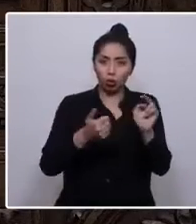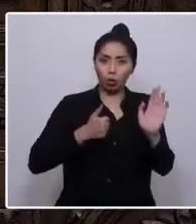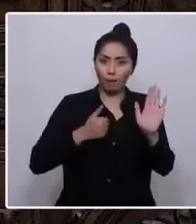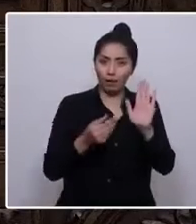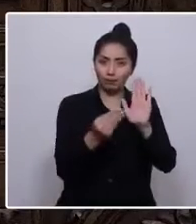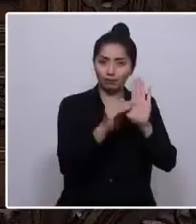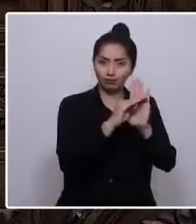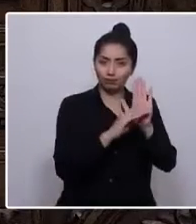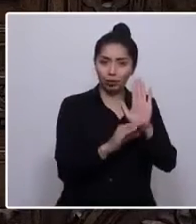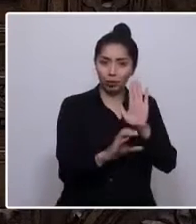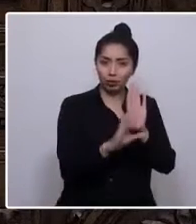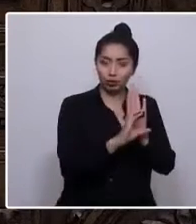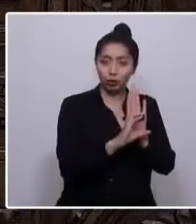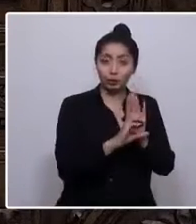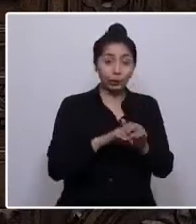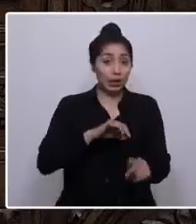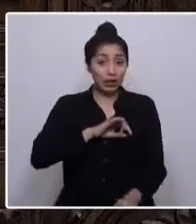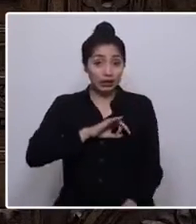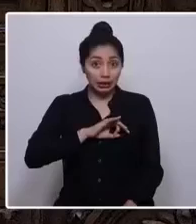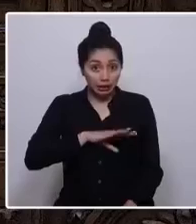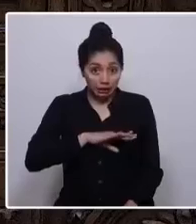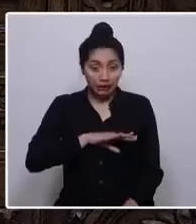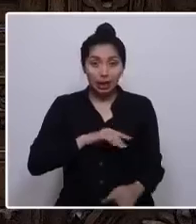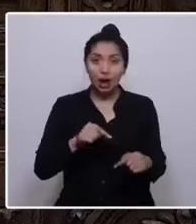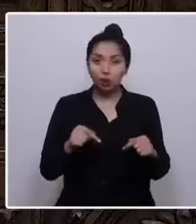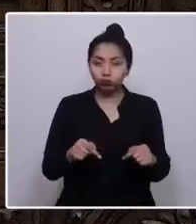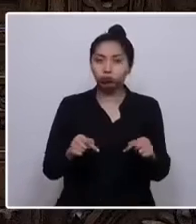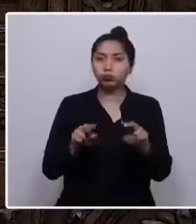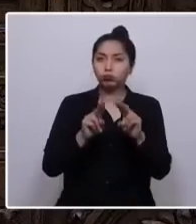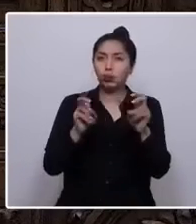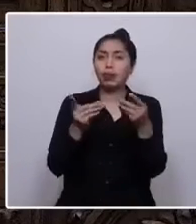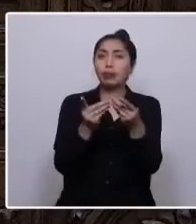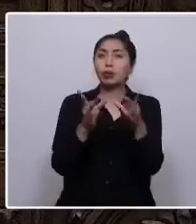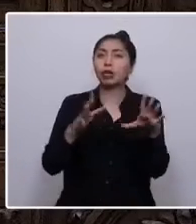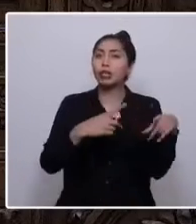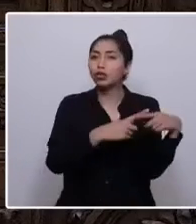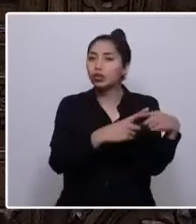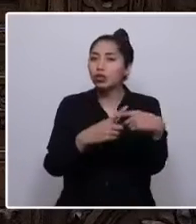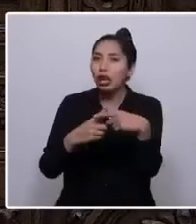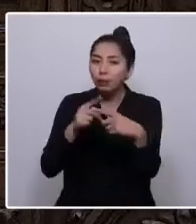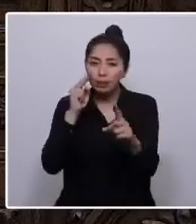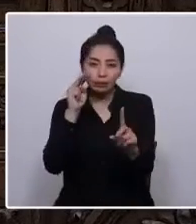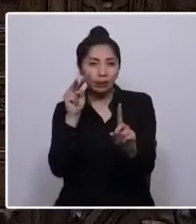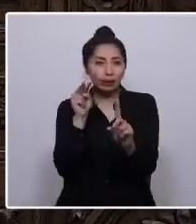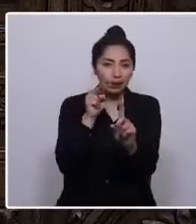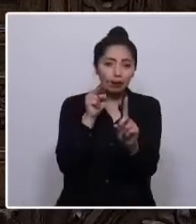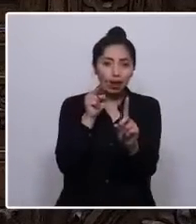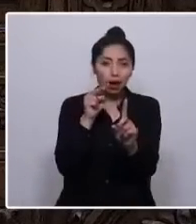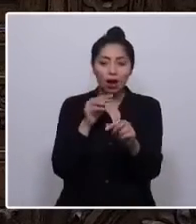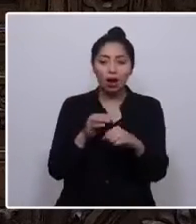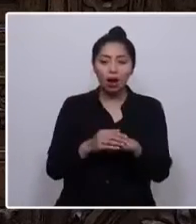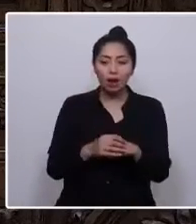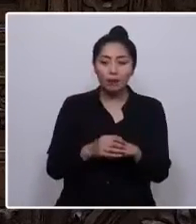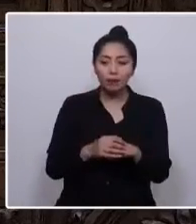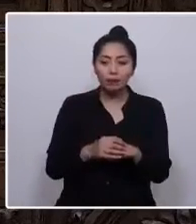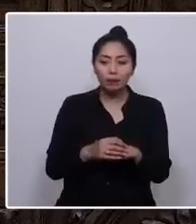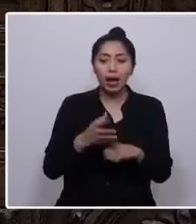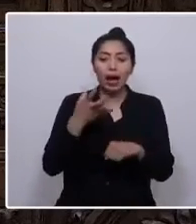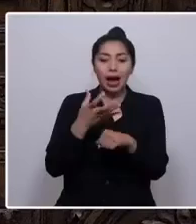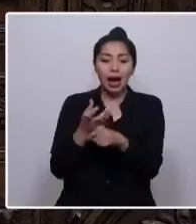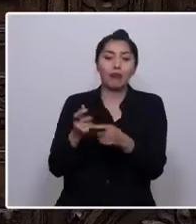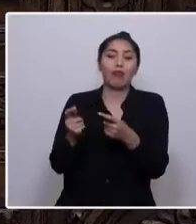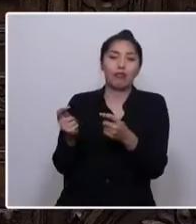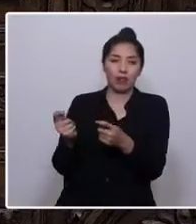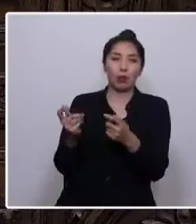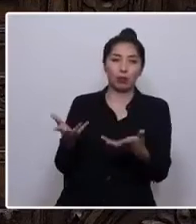En el caso de Chile, desde la perspectiva de una democracia social existe una deuda. A pesar de la relativización de